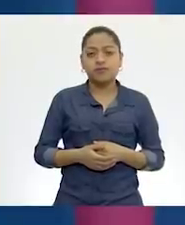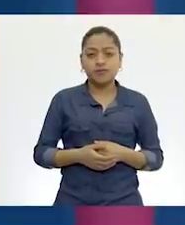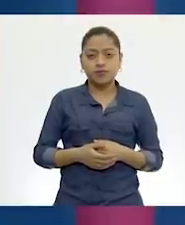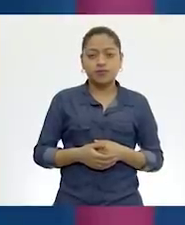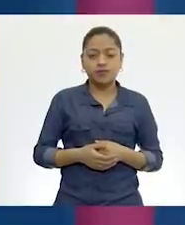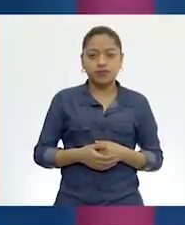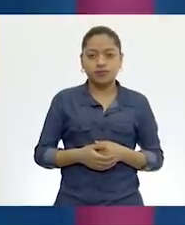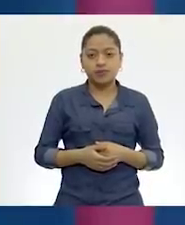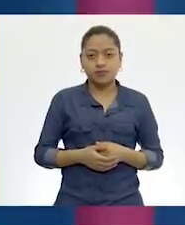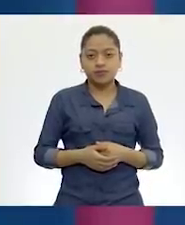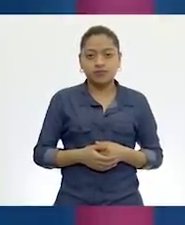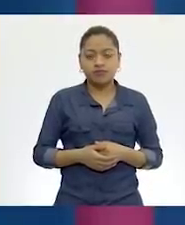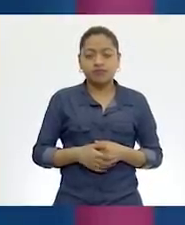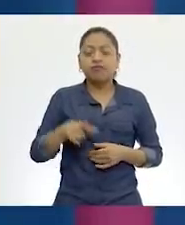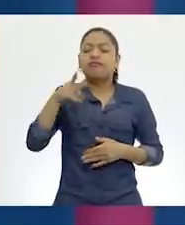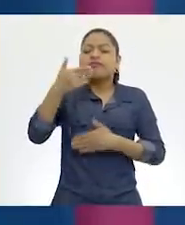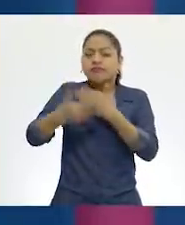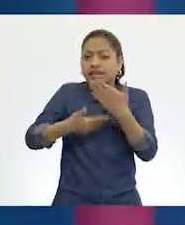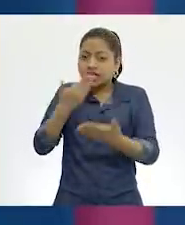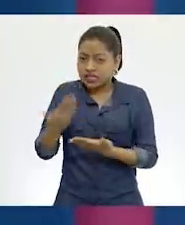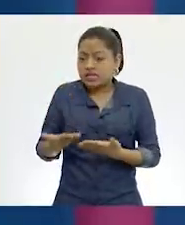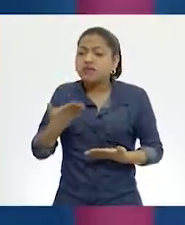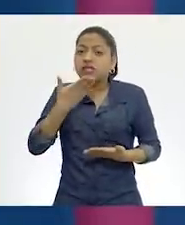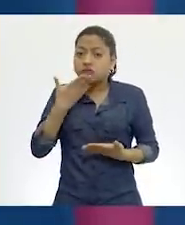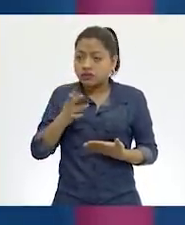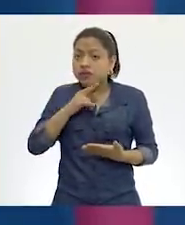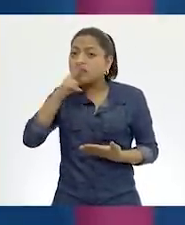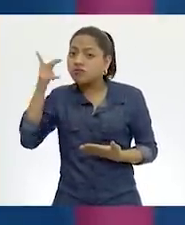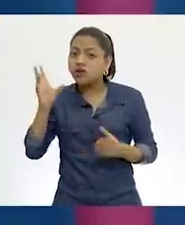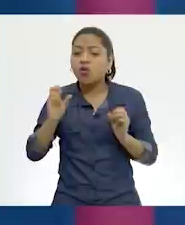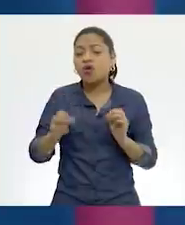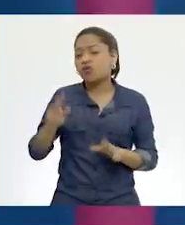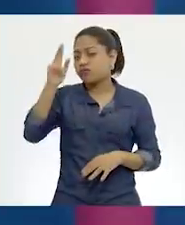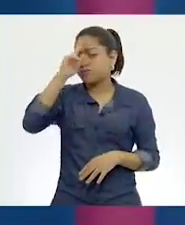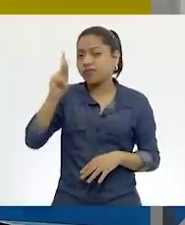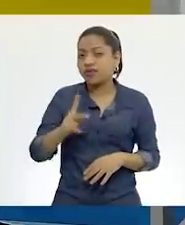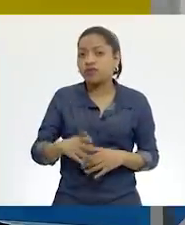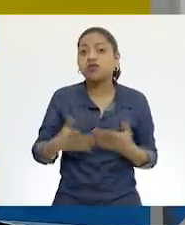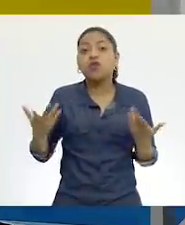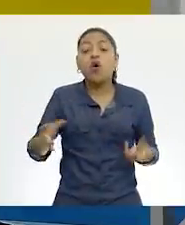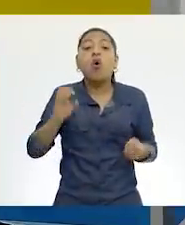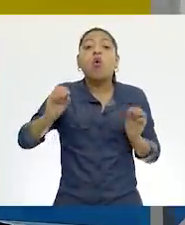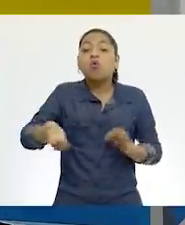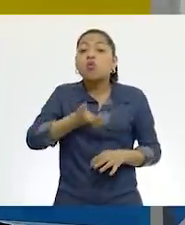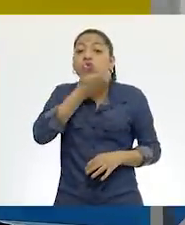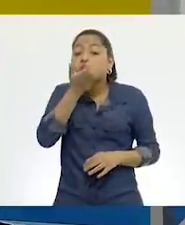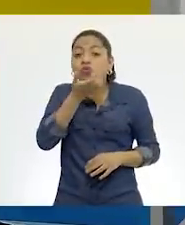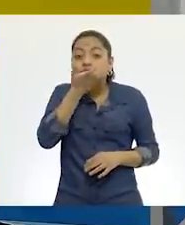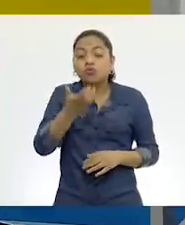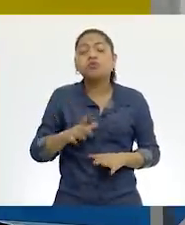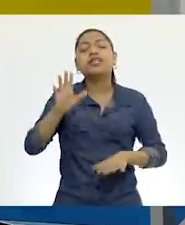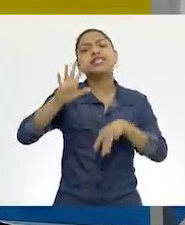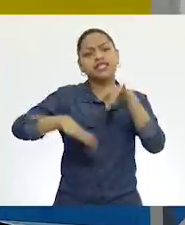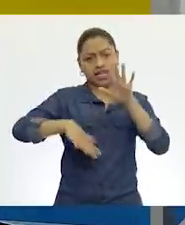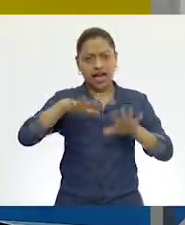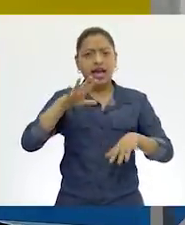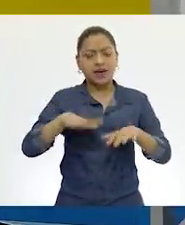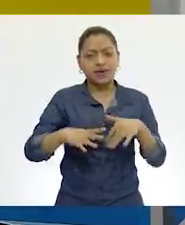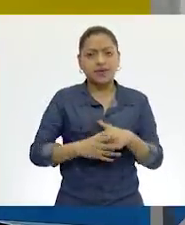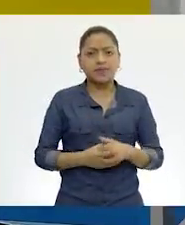en cuanto a los servicios, si ha mejorado o si ha empeorado? Costumbres. A veces teníamos también